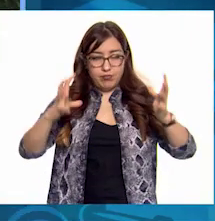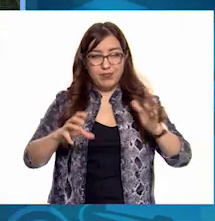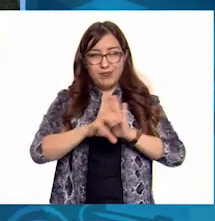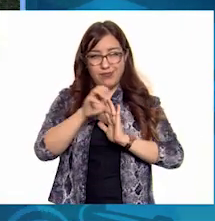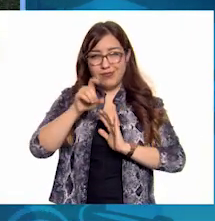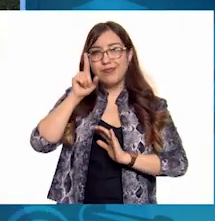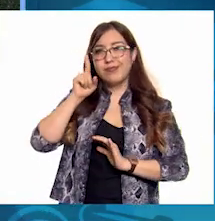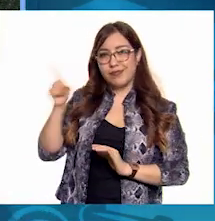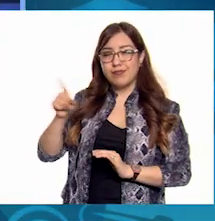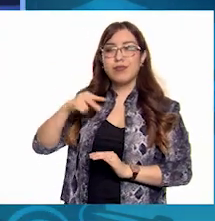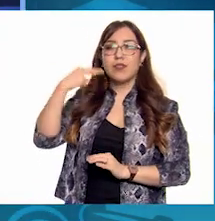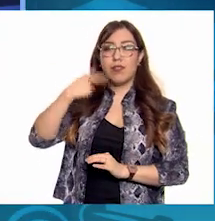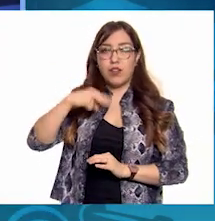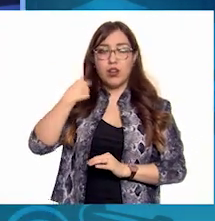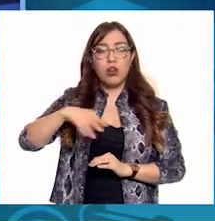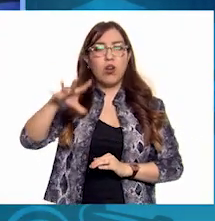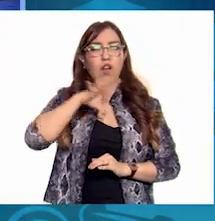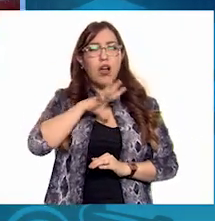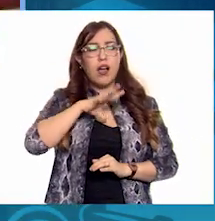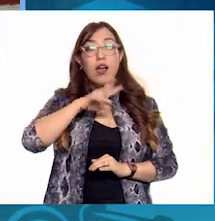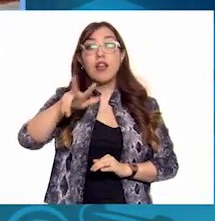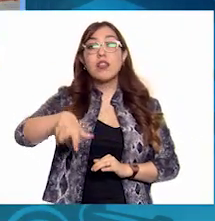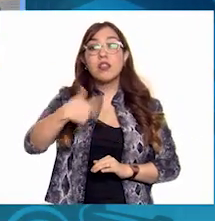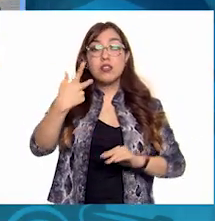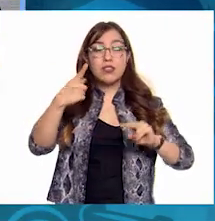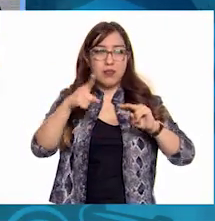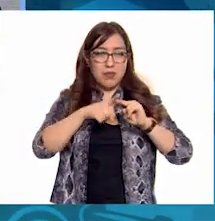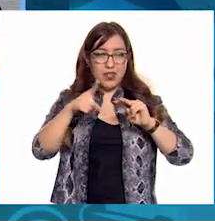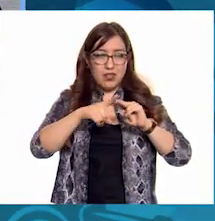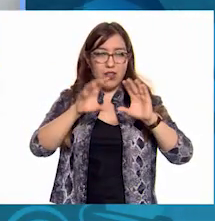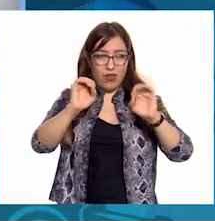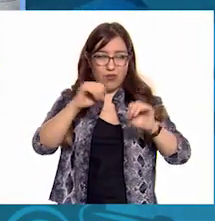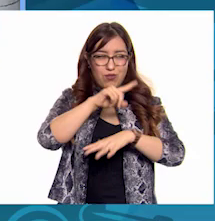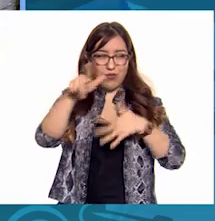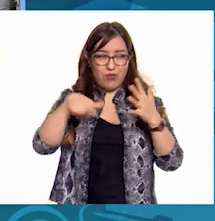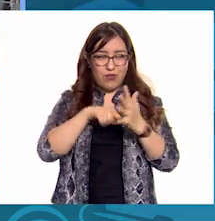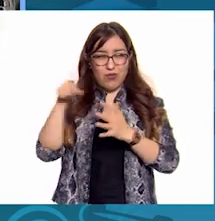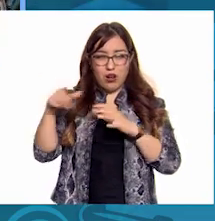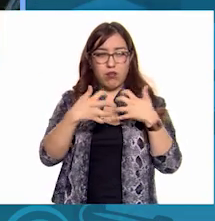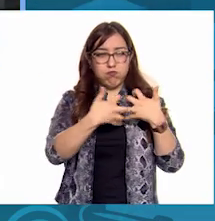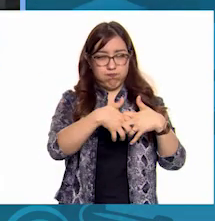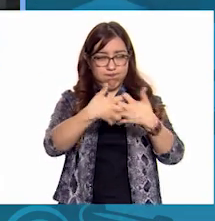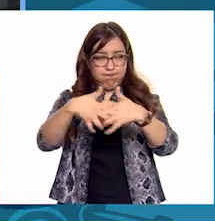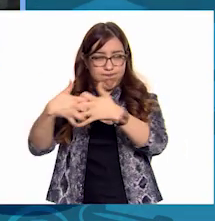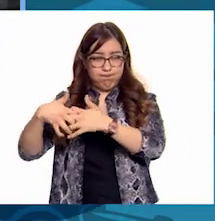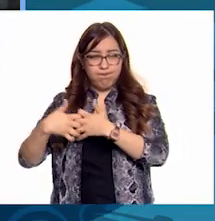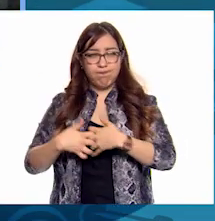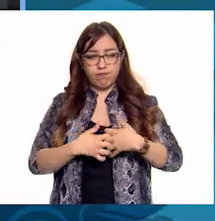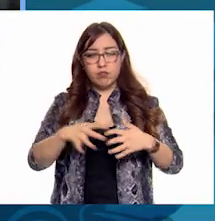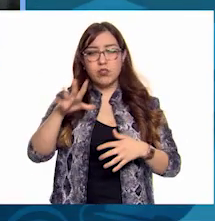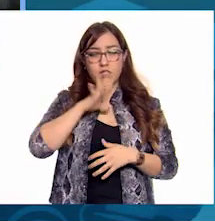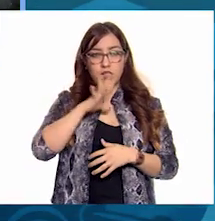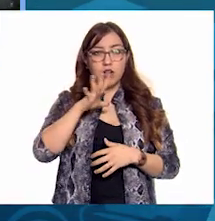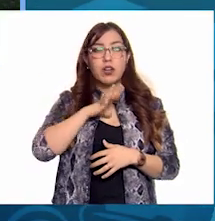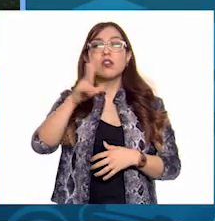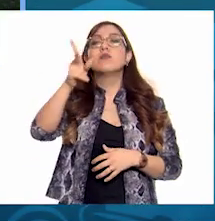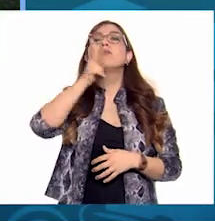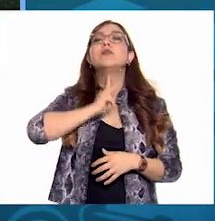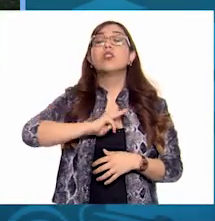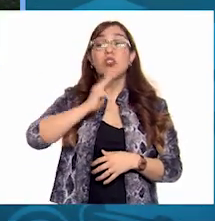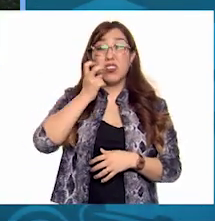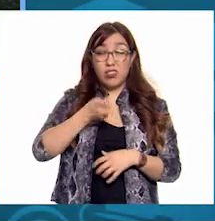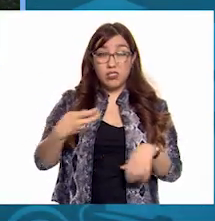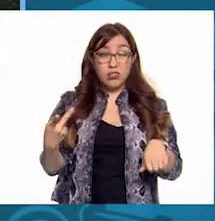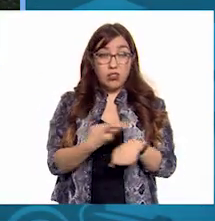Veracruz Donde existen alrededor de 13 parques industriales Principalmente de índole petrolera y petroquímica Las cuales han